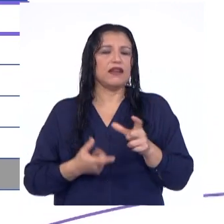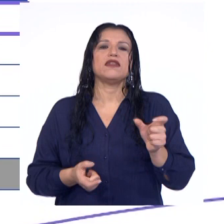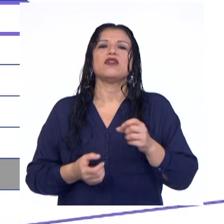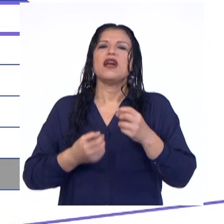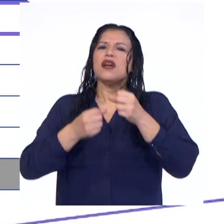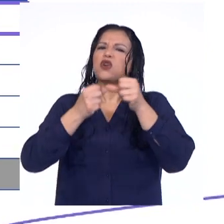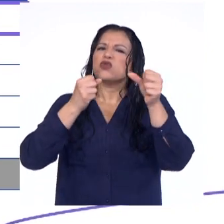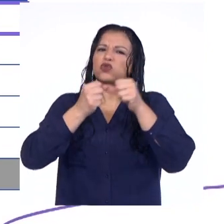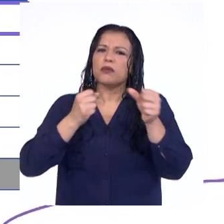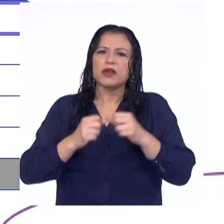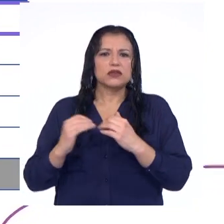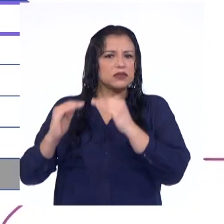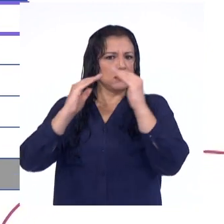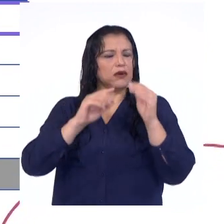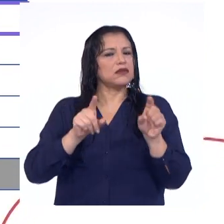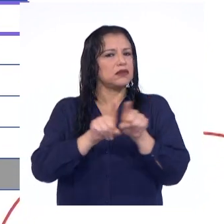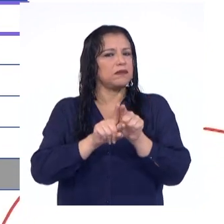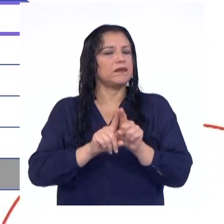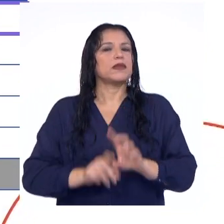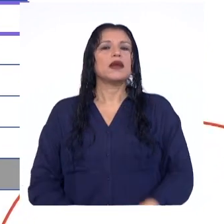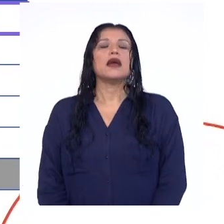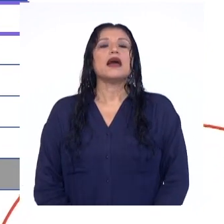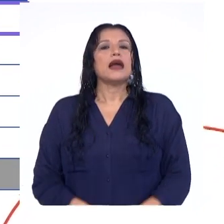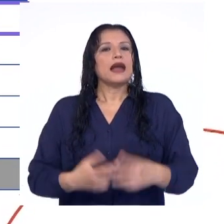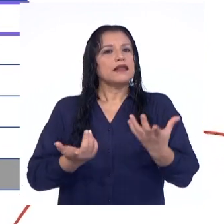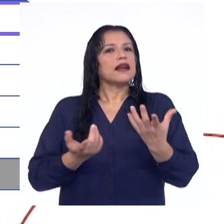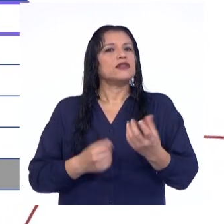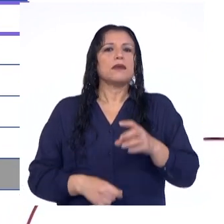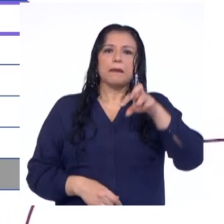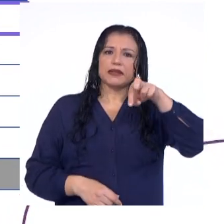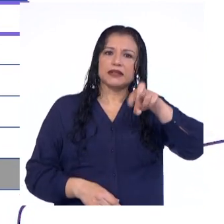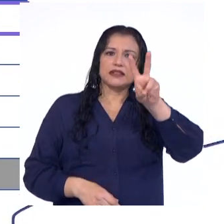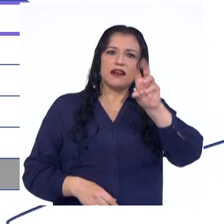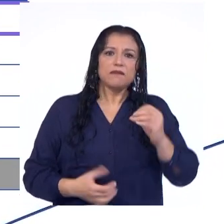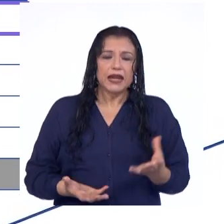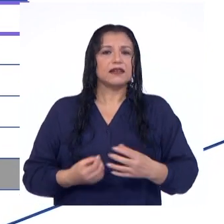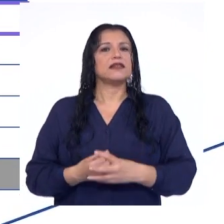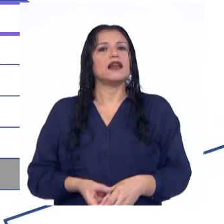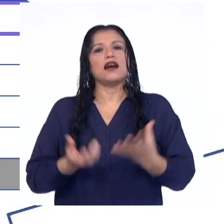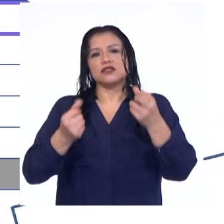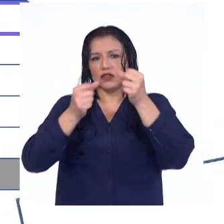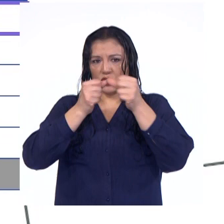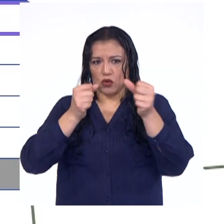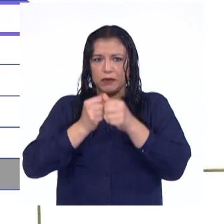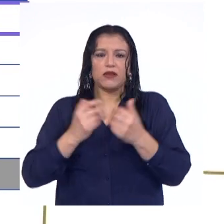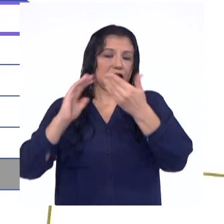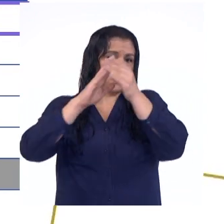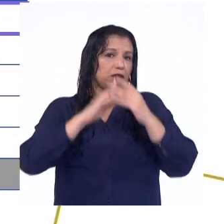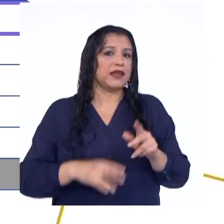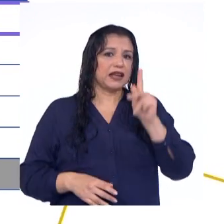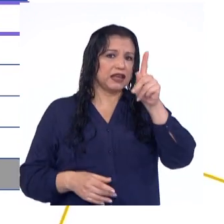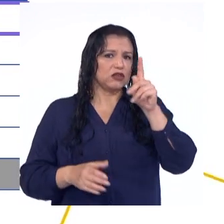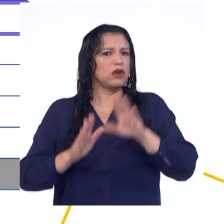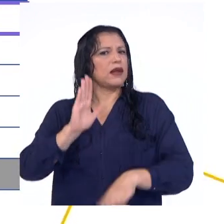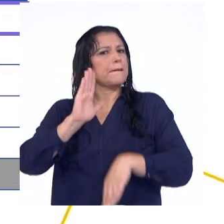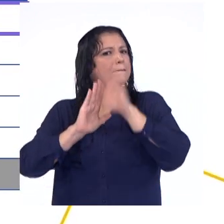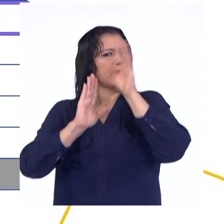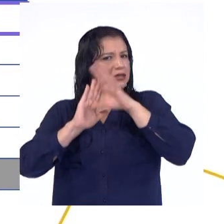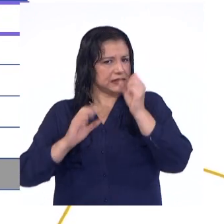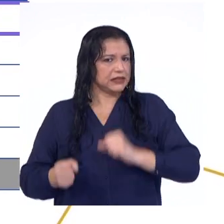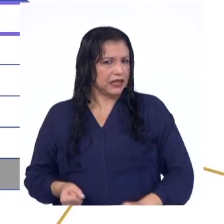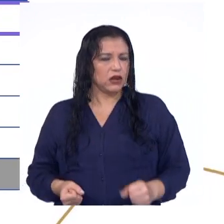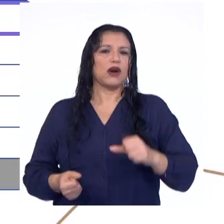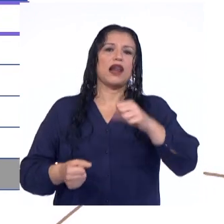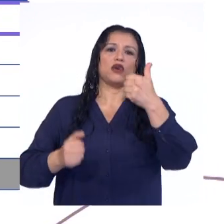también lo sean. Indicando que para el percentil 20, los datos de la comunidad Kishwa superen el número de hijos